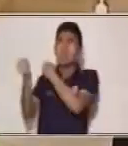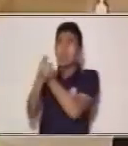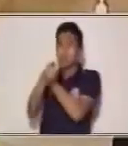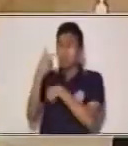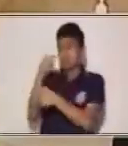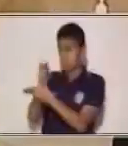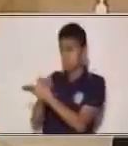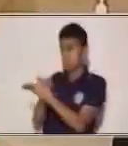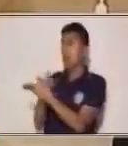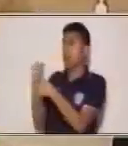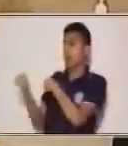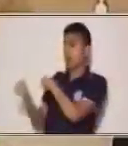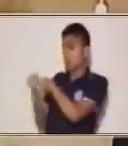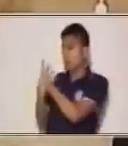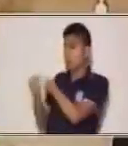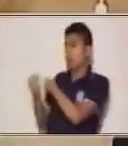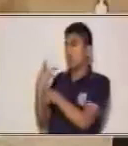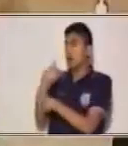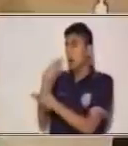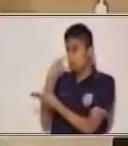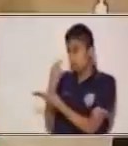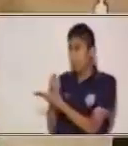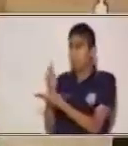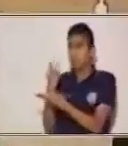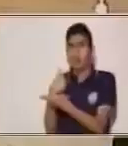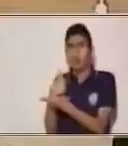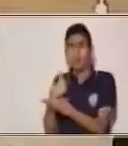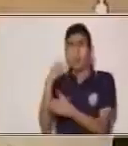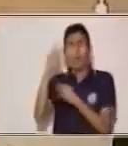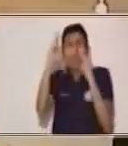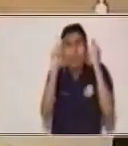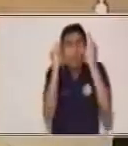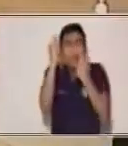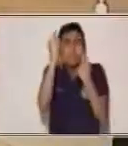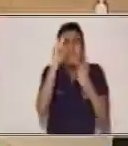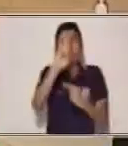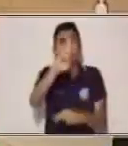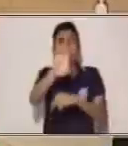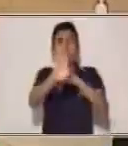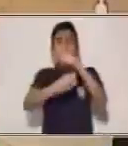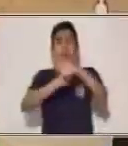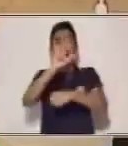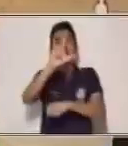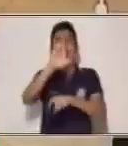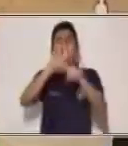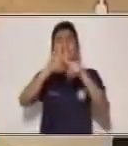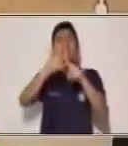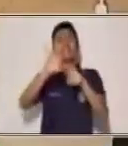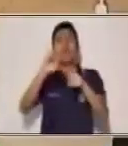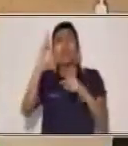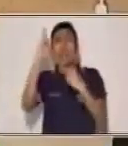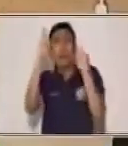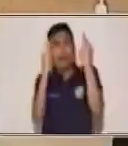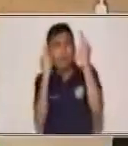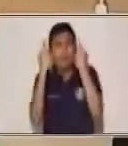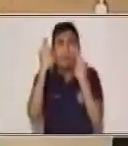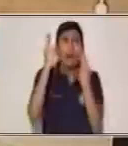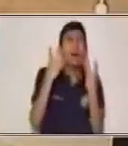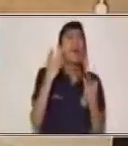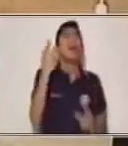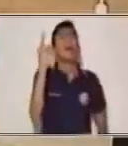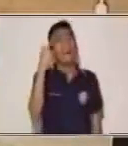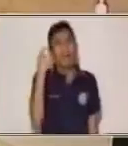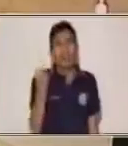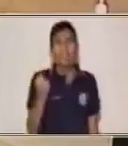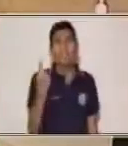definición de la fábula es que, a diferencia del cuento, en la mayoría